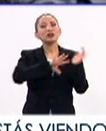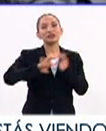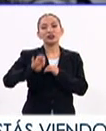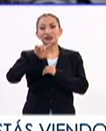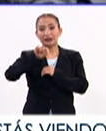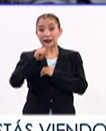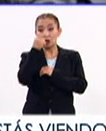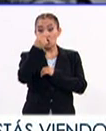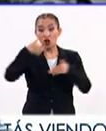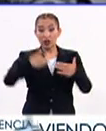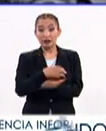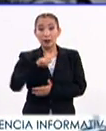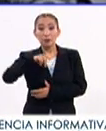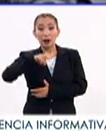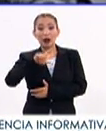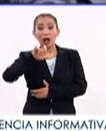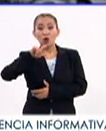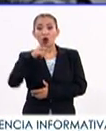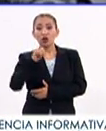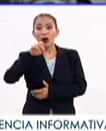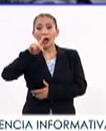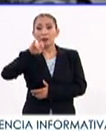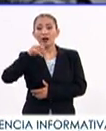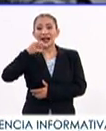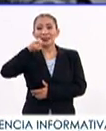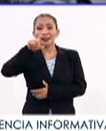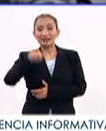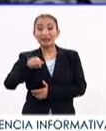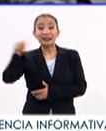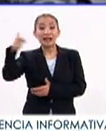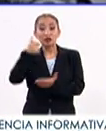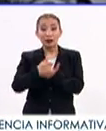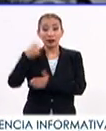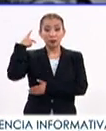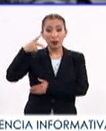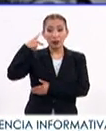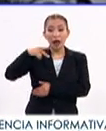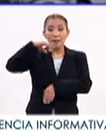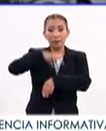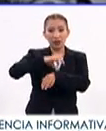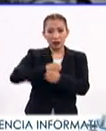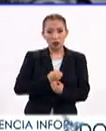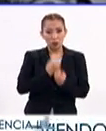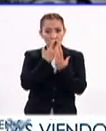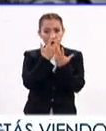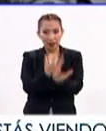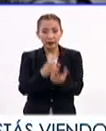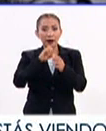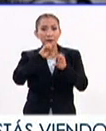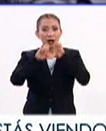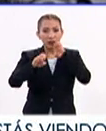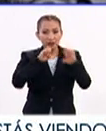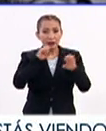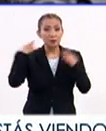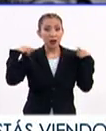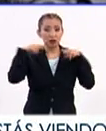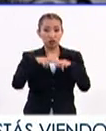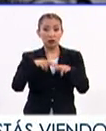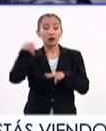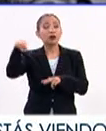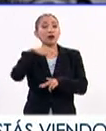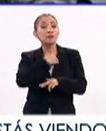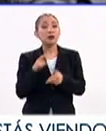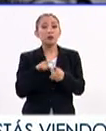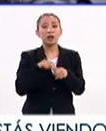En 1971 nace Manuel Eulogio Carpio Hernández, en la ciudad de Puebla. Médico, poeta, periodista y